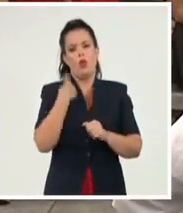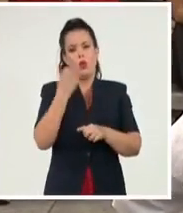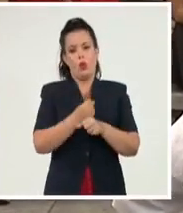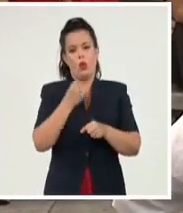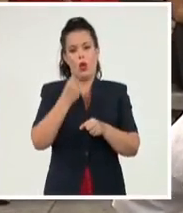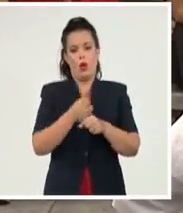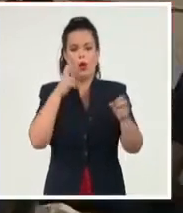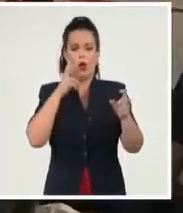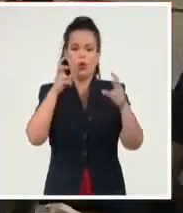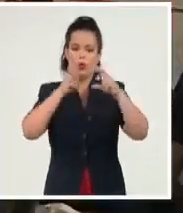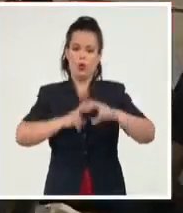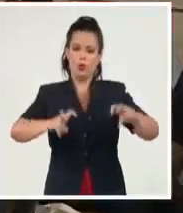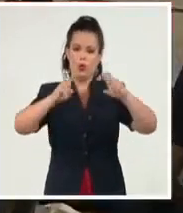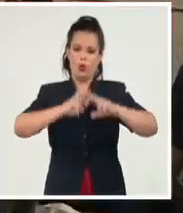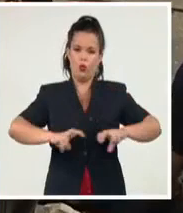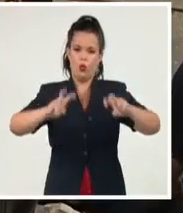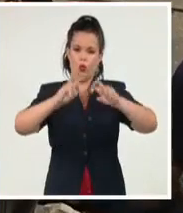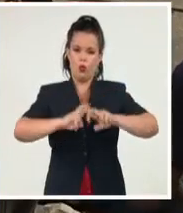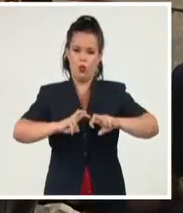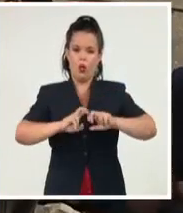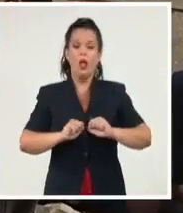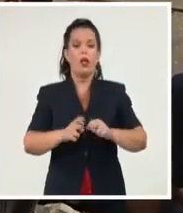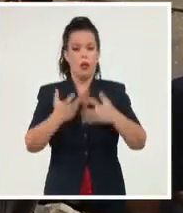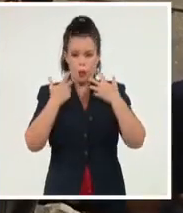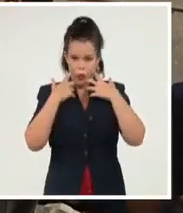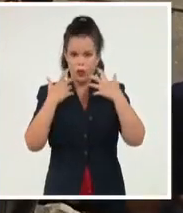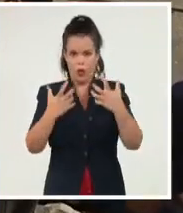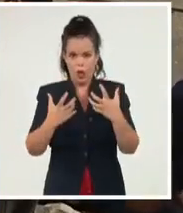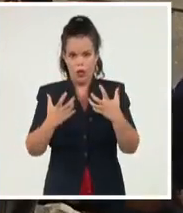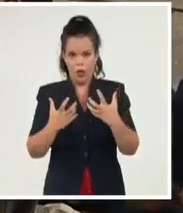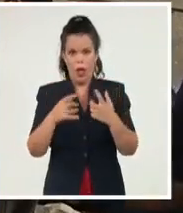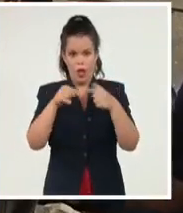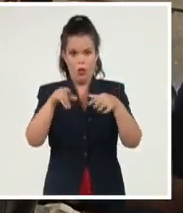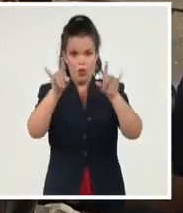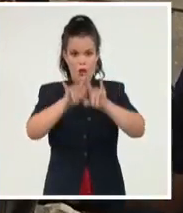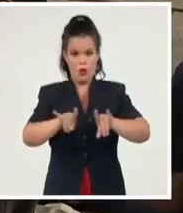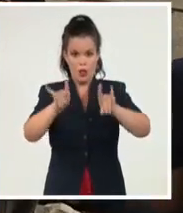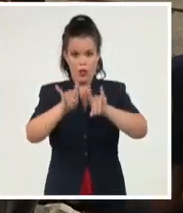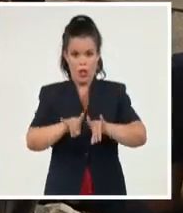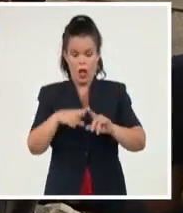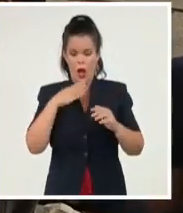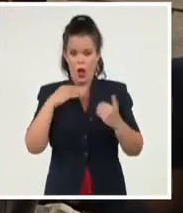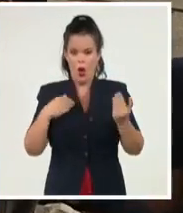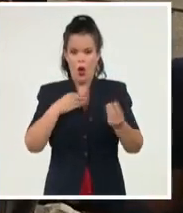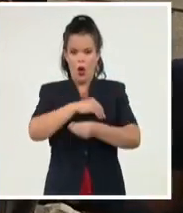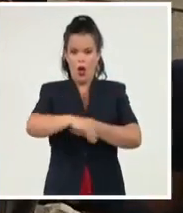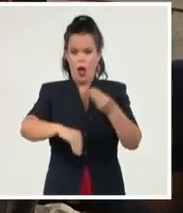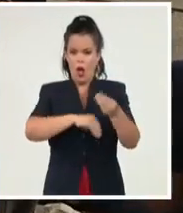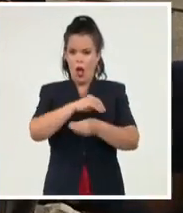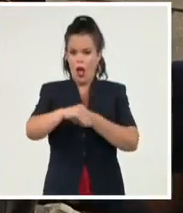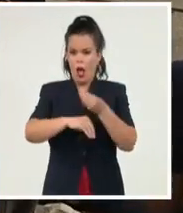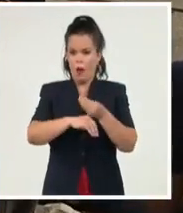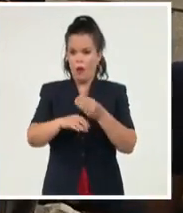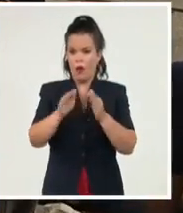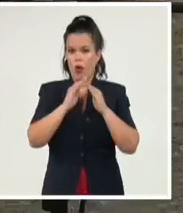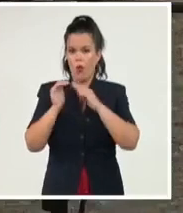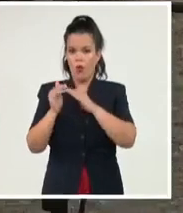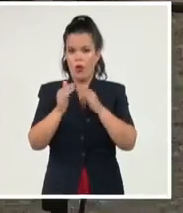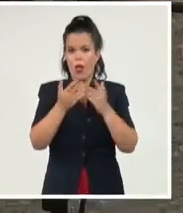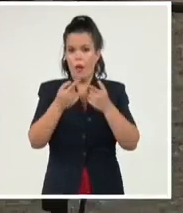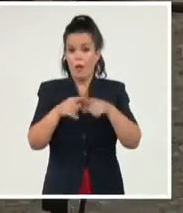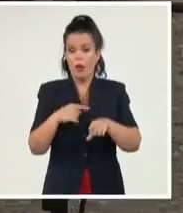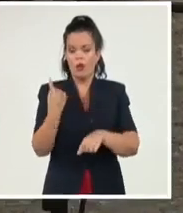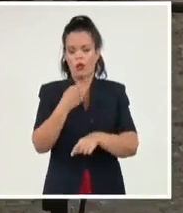aunque también ha sido grande y fructífero el trabajo desde las universidades en función de la transformación comunitaria, pero yo creo que podemos hacer más.